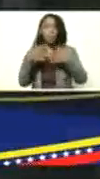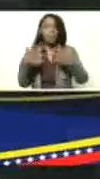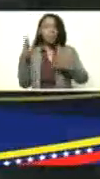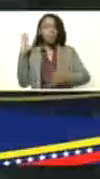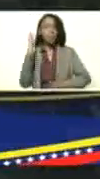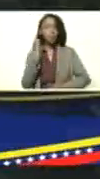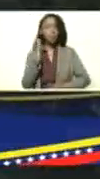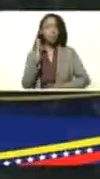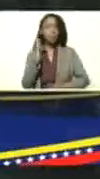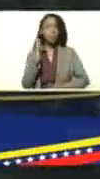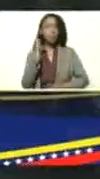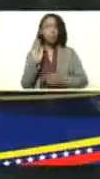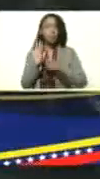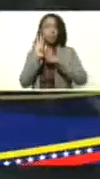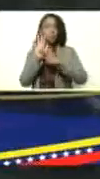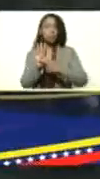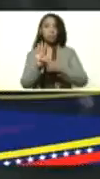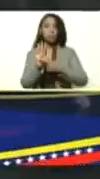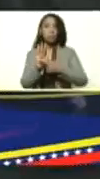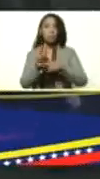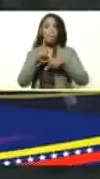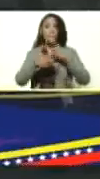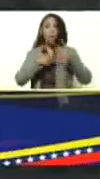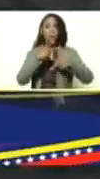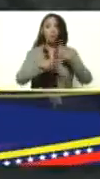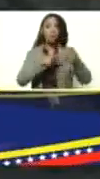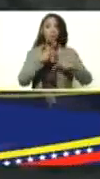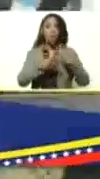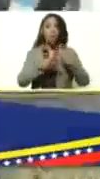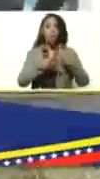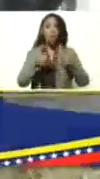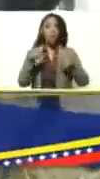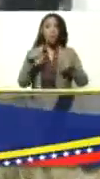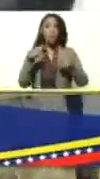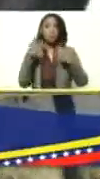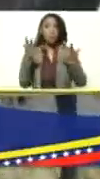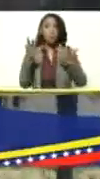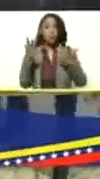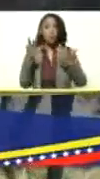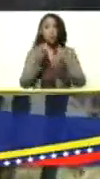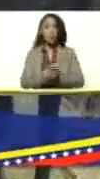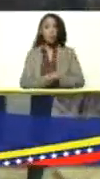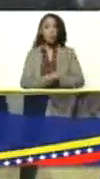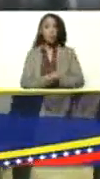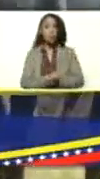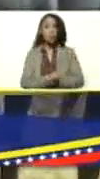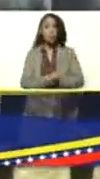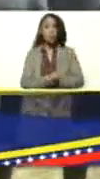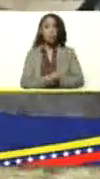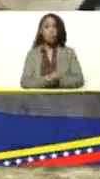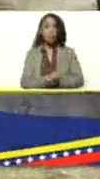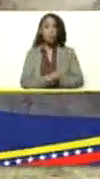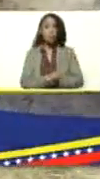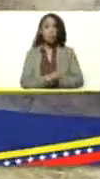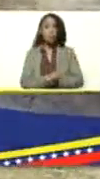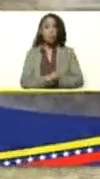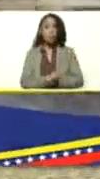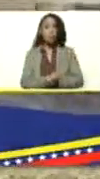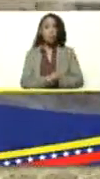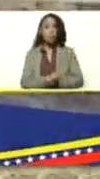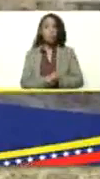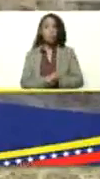viene representado por la producción ovina de la raza Azaf. ¿Ok? Es un